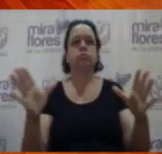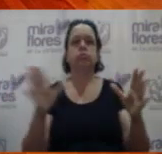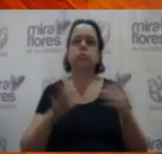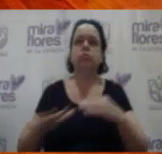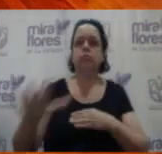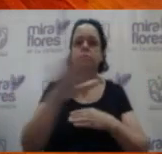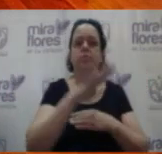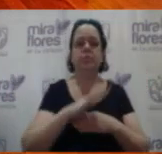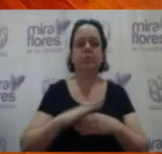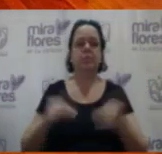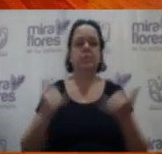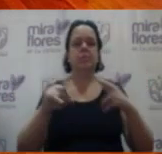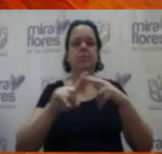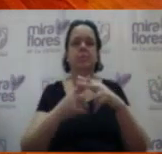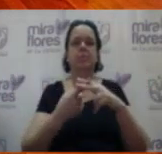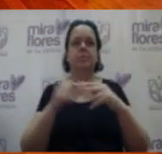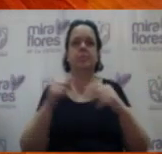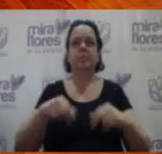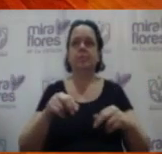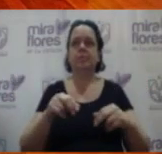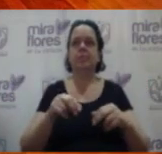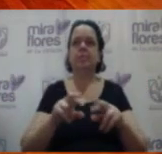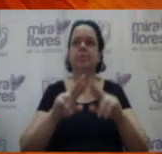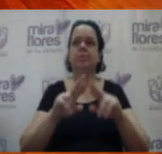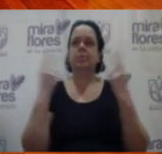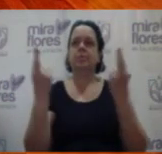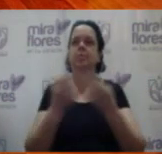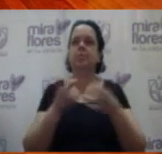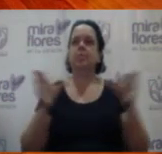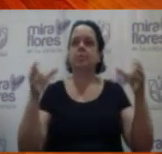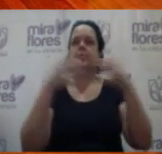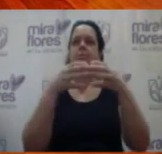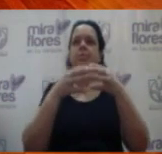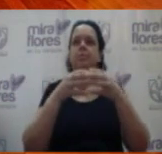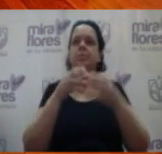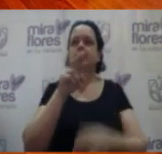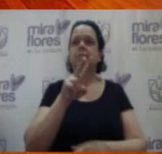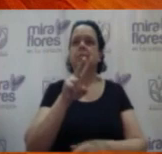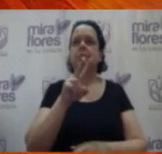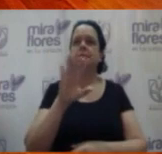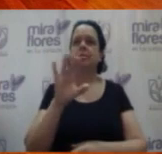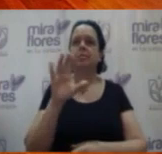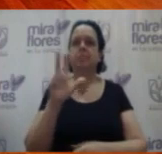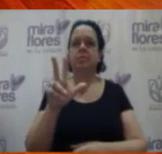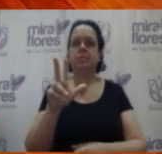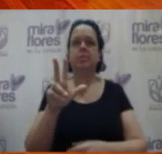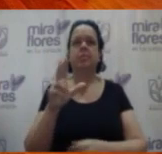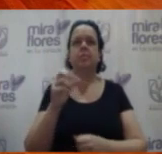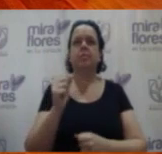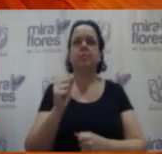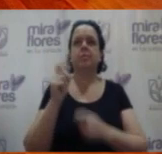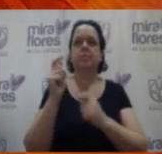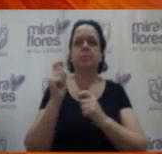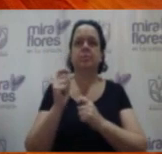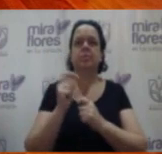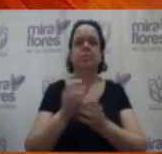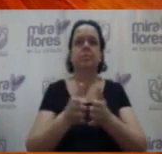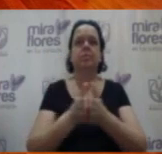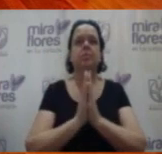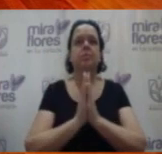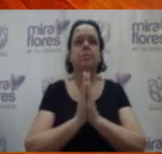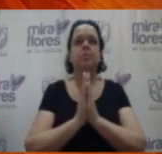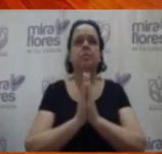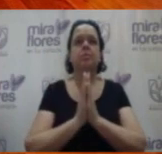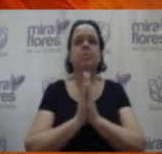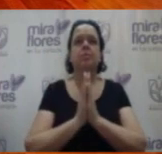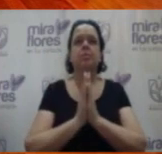Vamos a dar inicio a la sesión de consejo del 23 de agosto, para lo cual le voy a pedir a la doctora Rosana Calderón